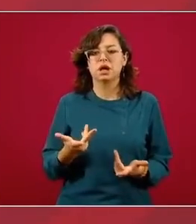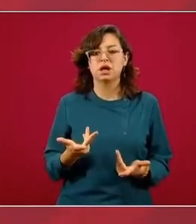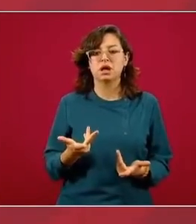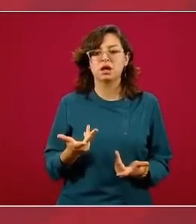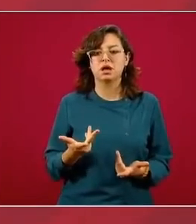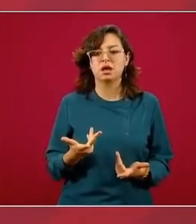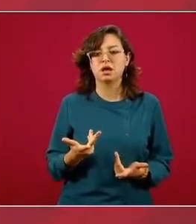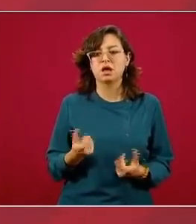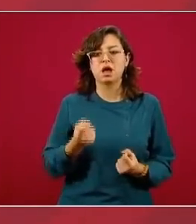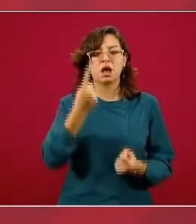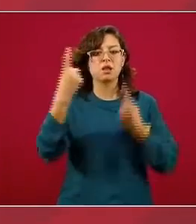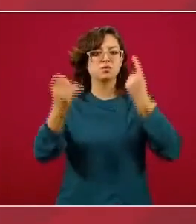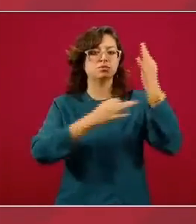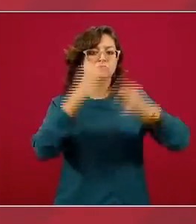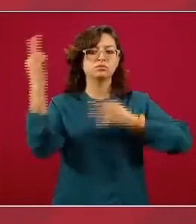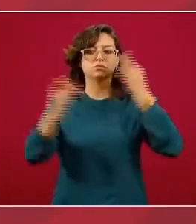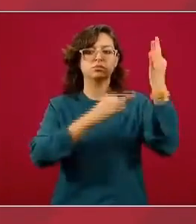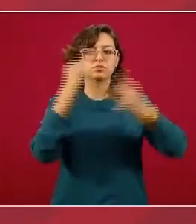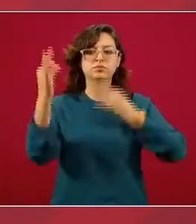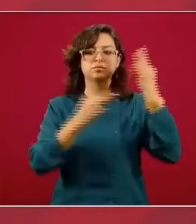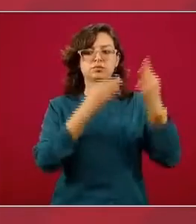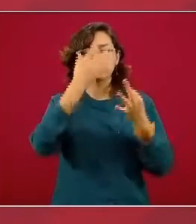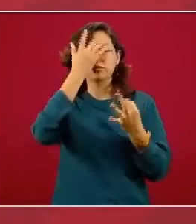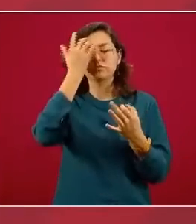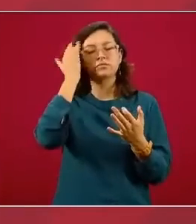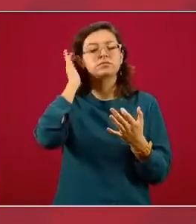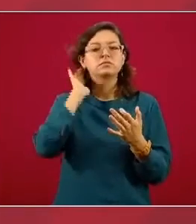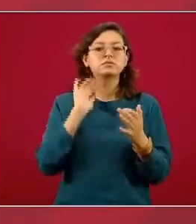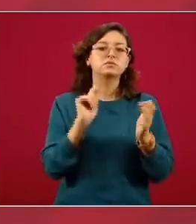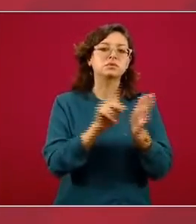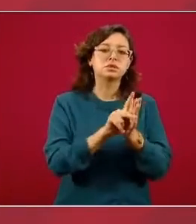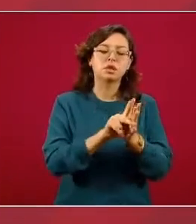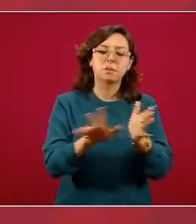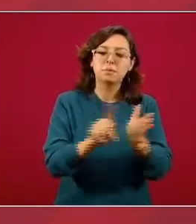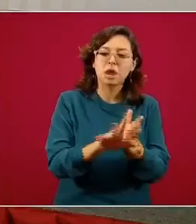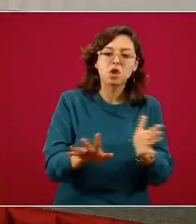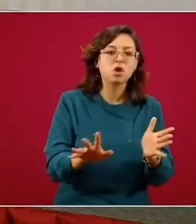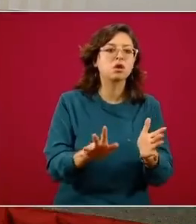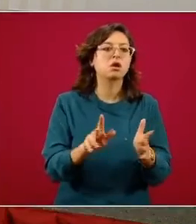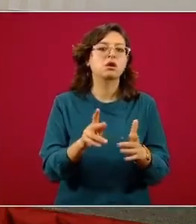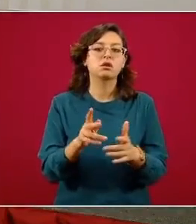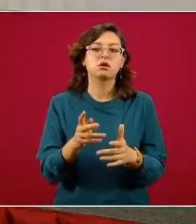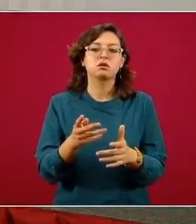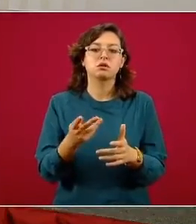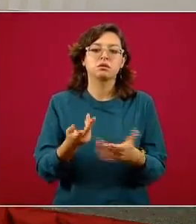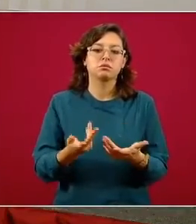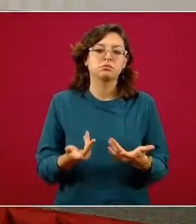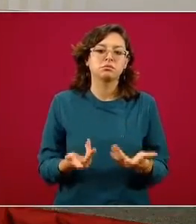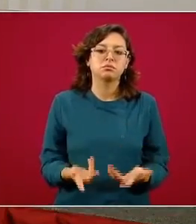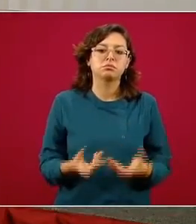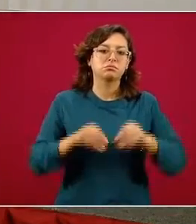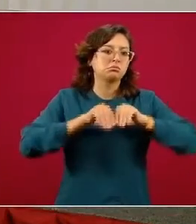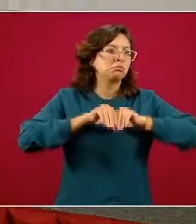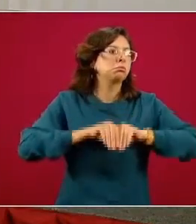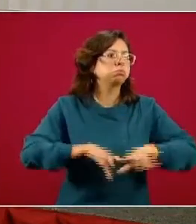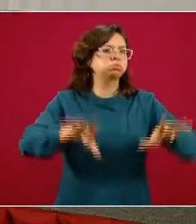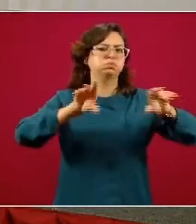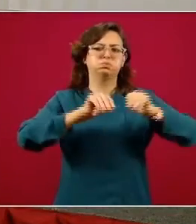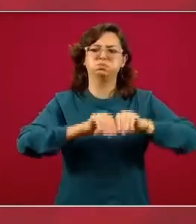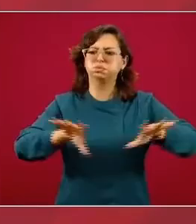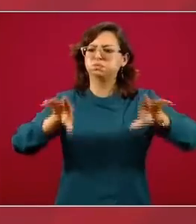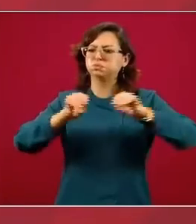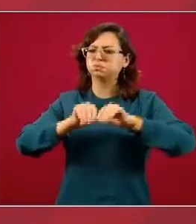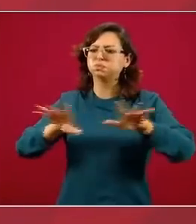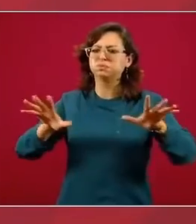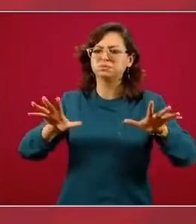de noticias incluso algunos periódicos de circulación nacional dicen esto y esto